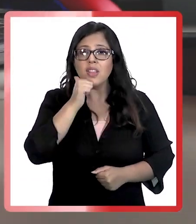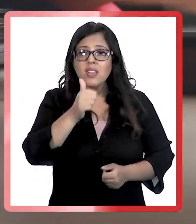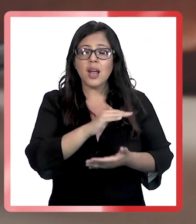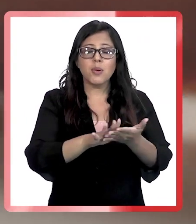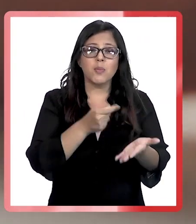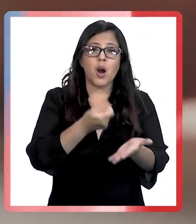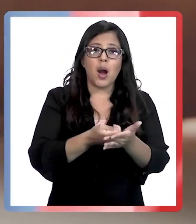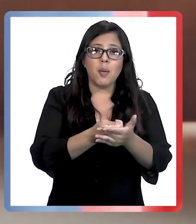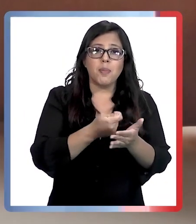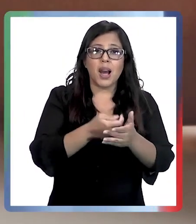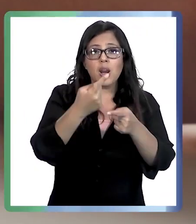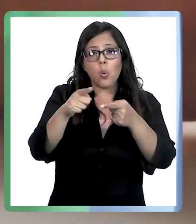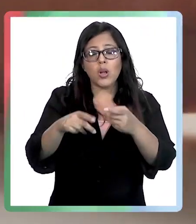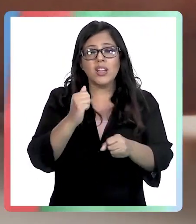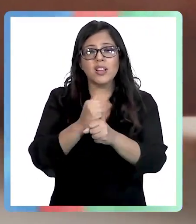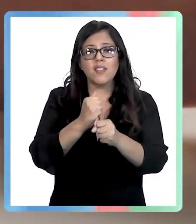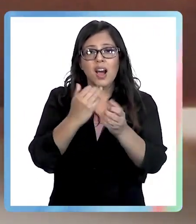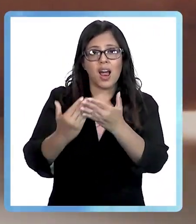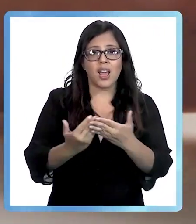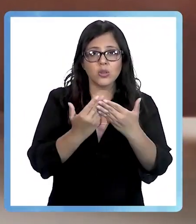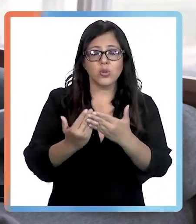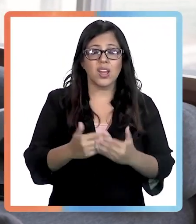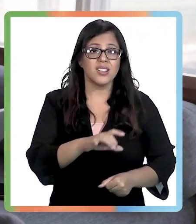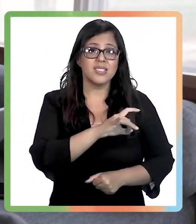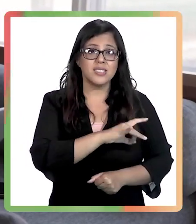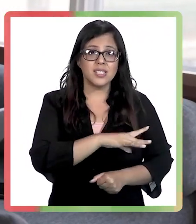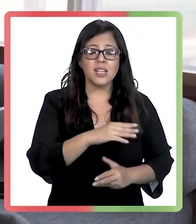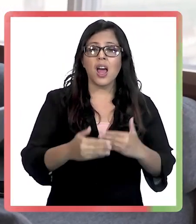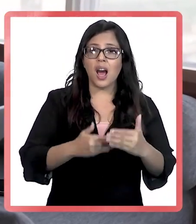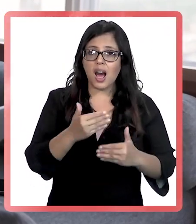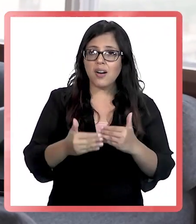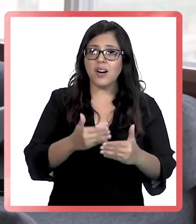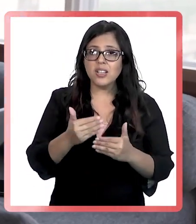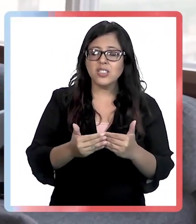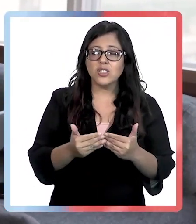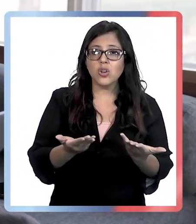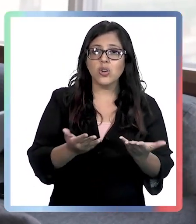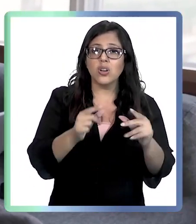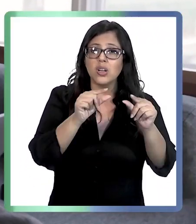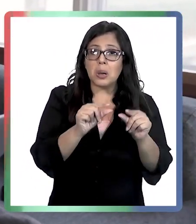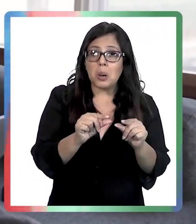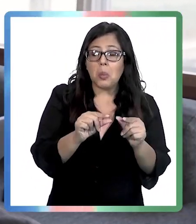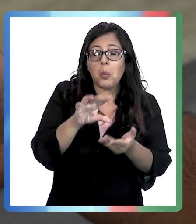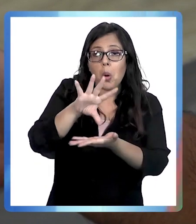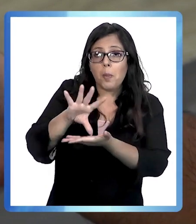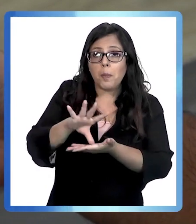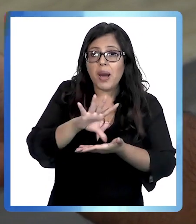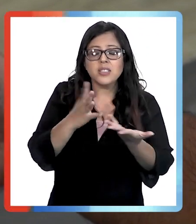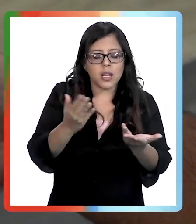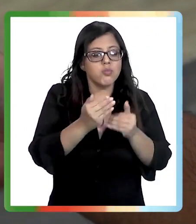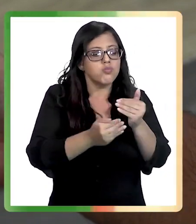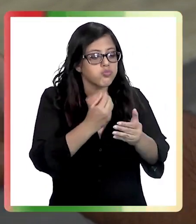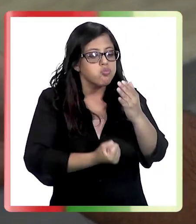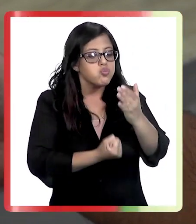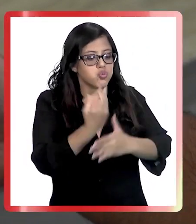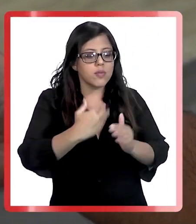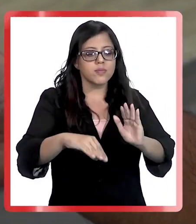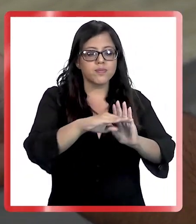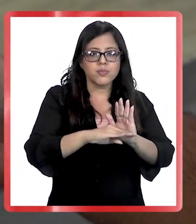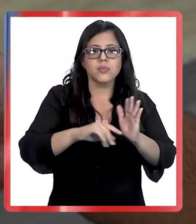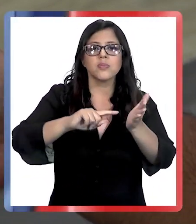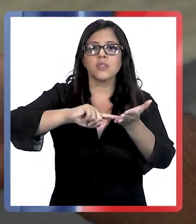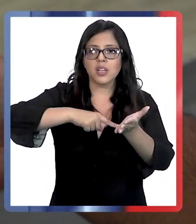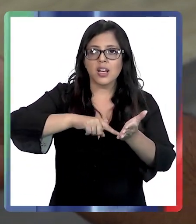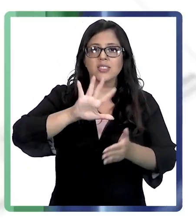como pagar cuentas, trabajar o estudiar. Chile avanzó como pocos países de la región en implementar el nuevo